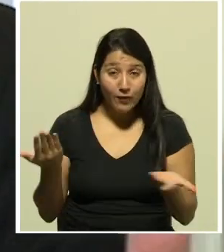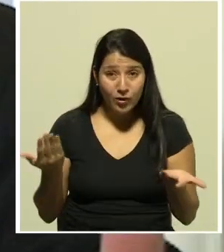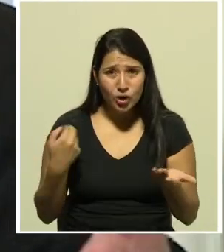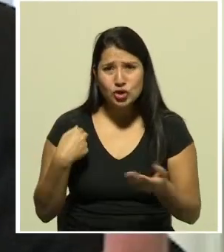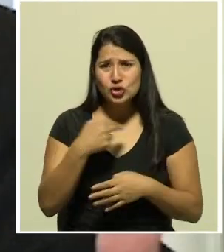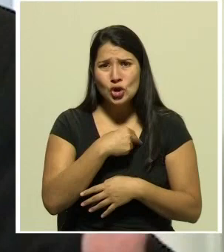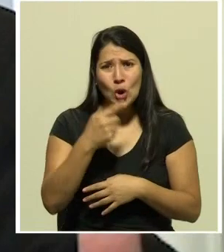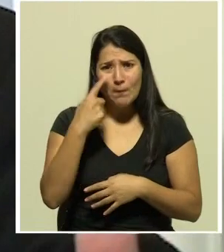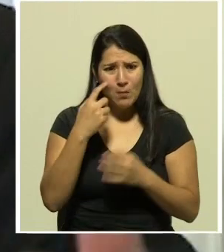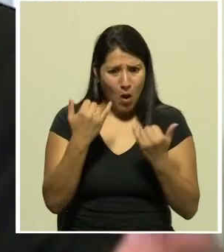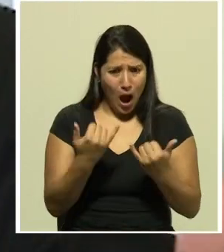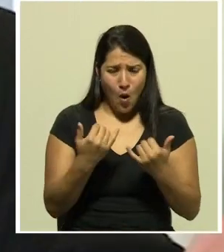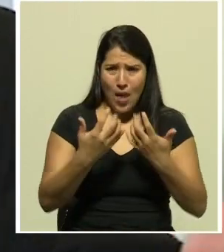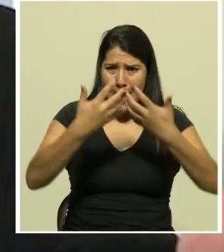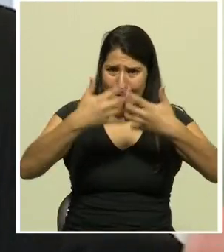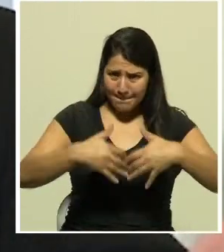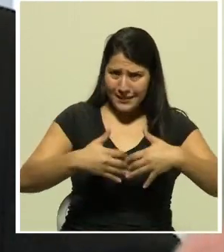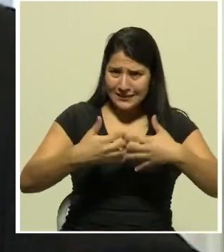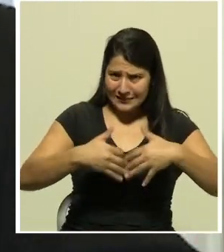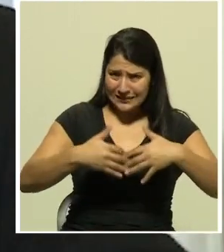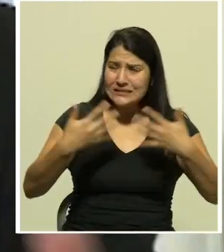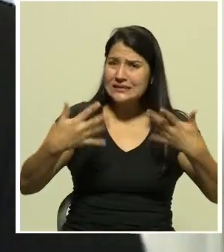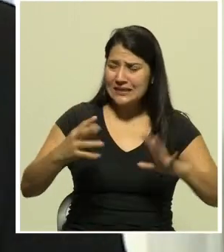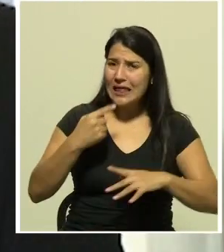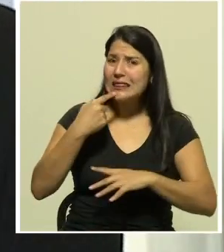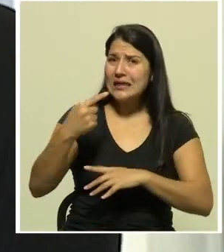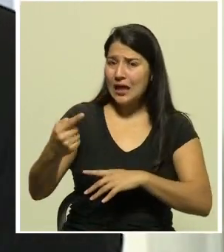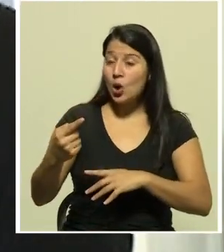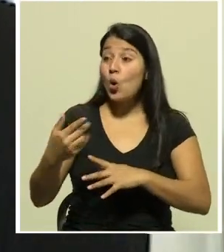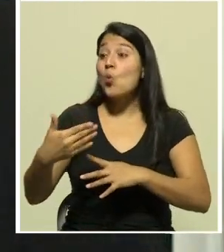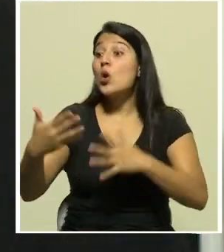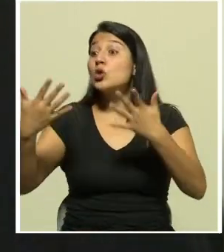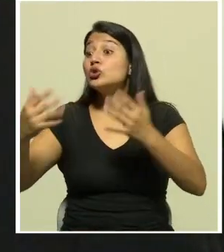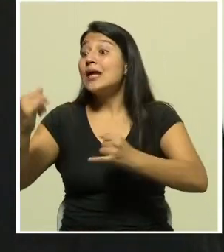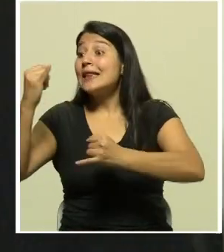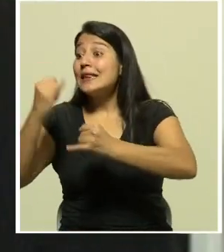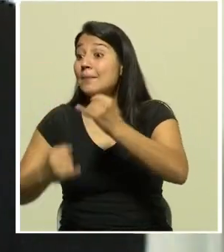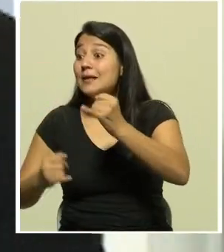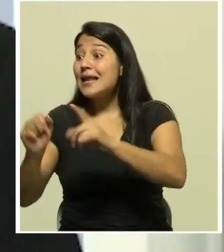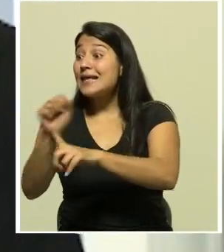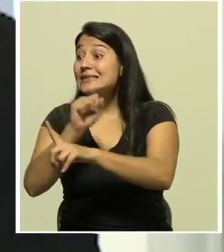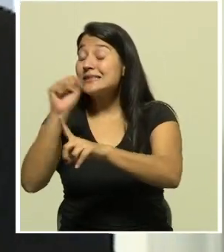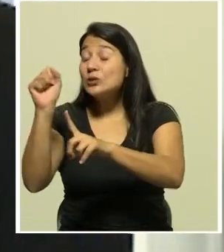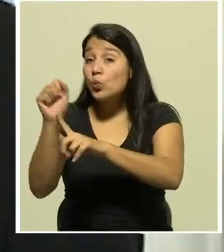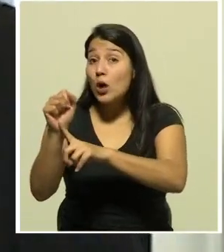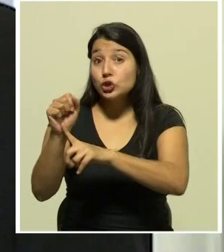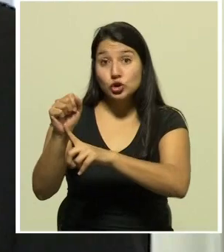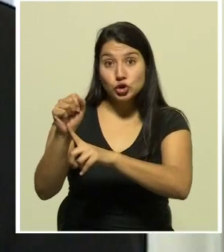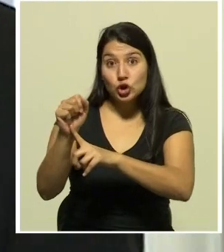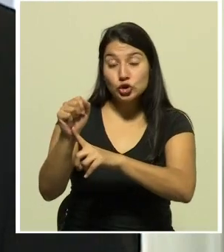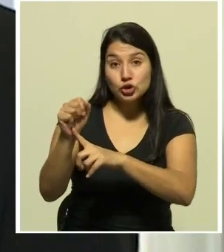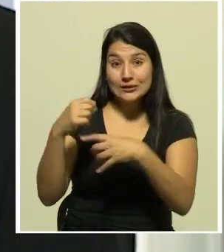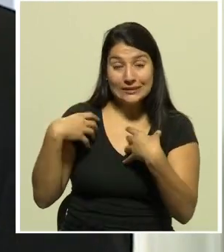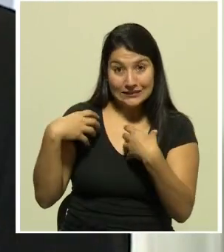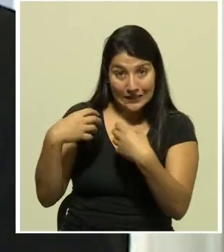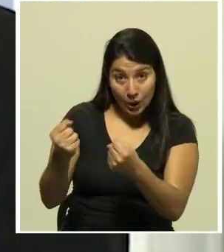que hay empresas que ya anunciaron que incluso cuando termine la situación de crisis sanitaria